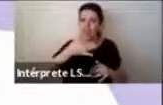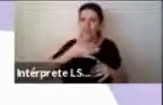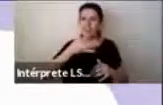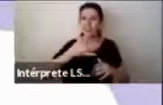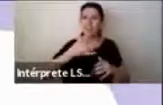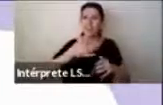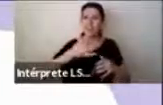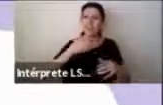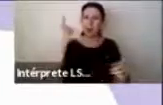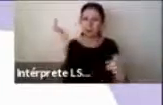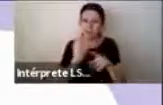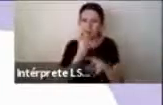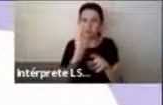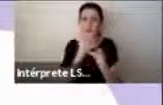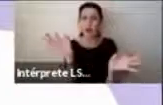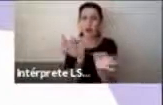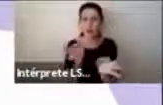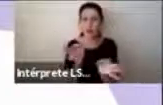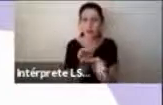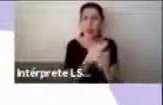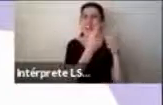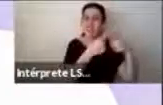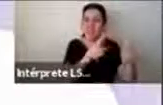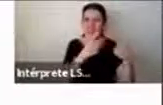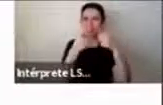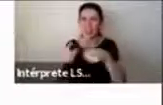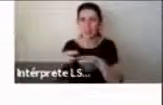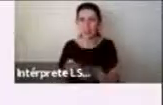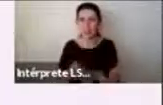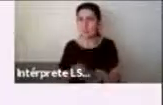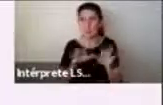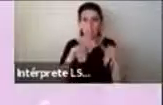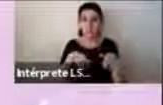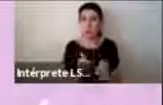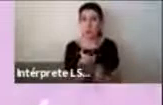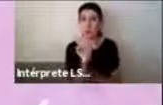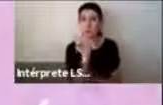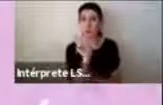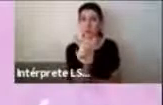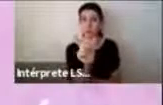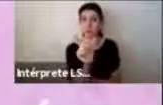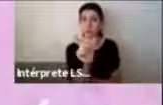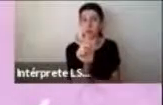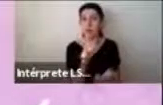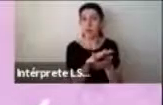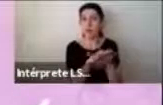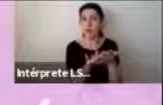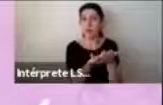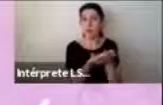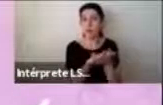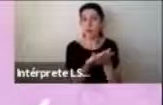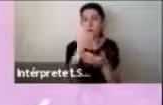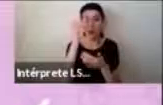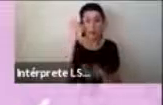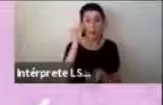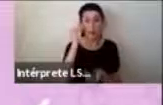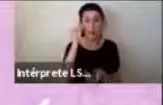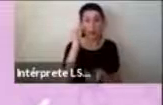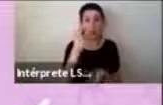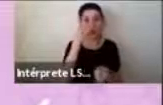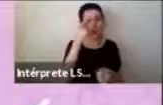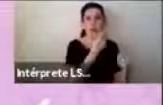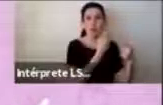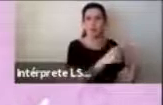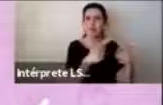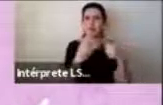personas que pueden compartir un mismo diagnóstico. Hablamos de que la neurodiversidad no solamente es buscar esos espacios para compartir